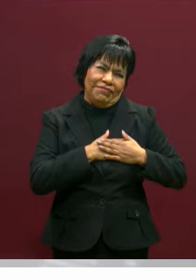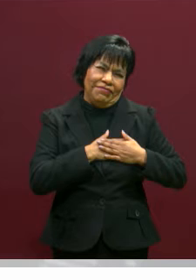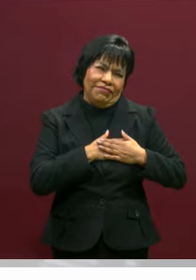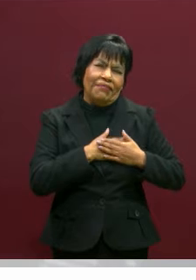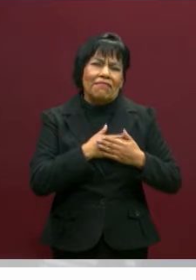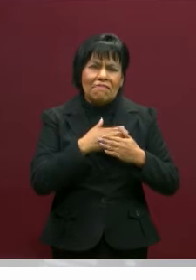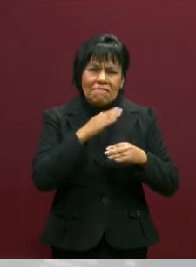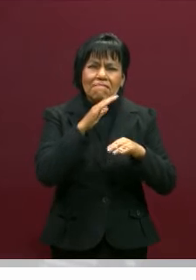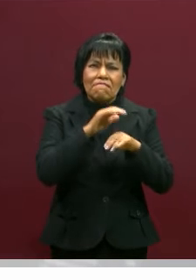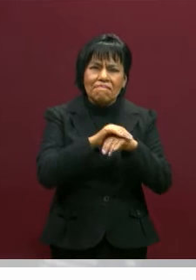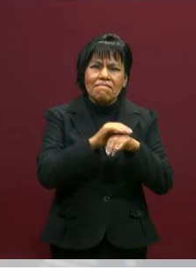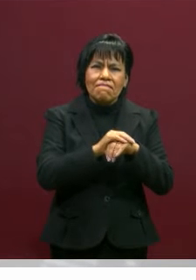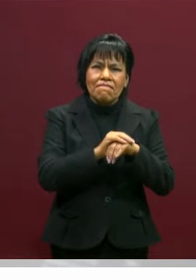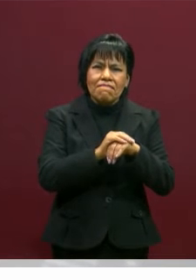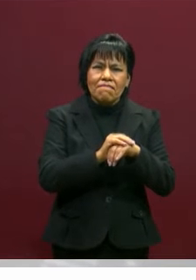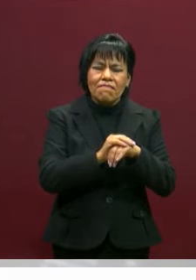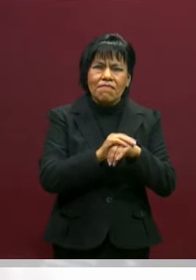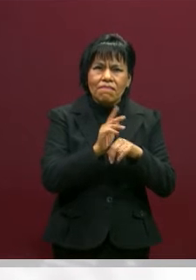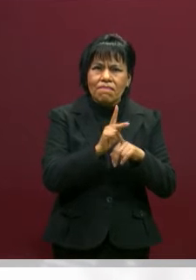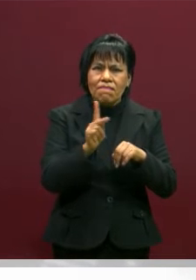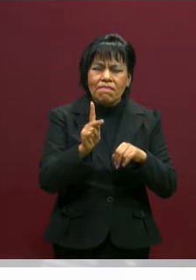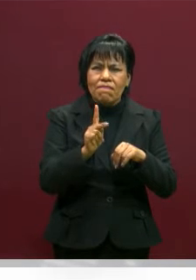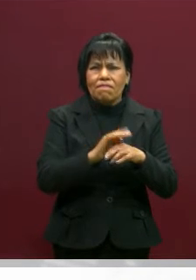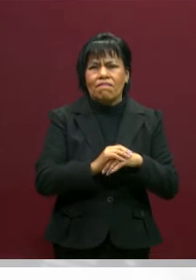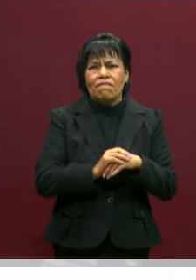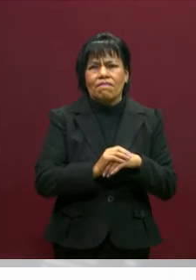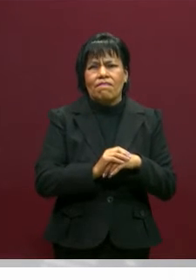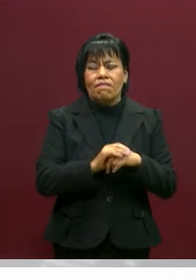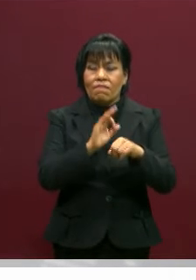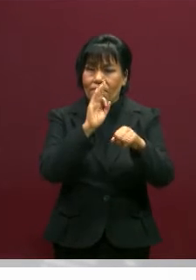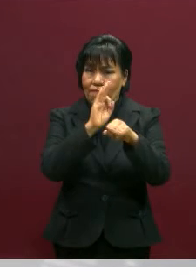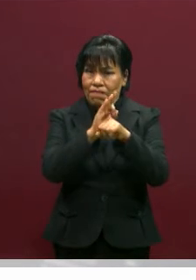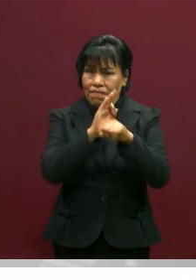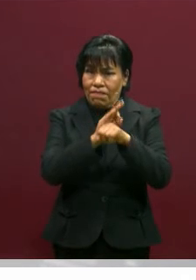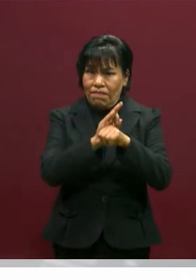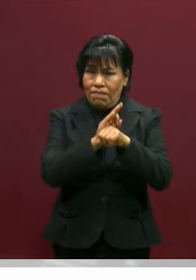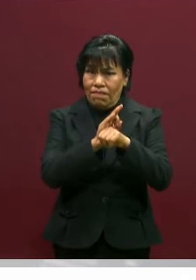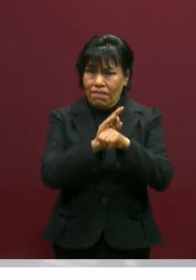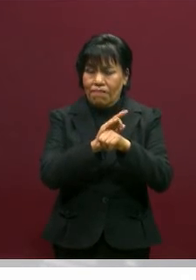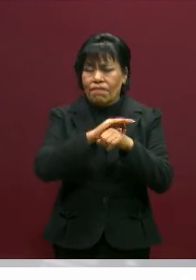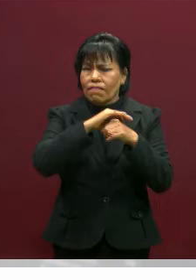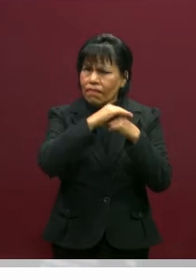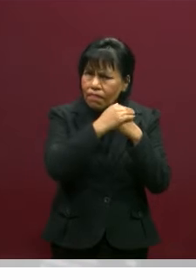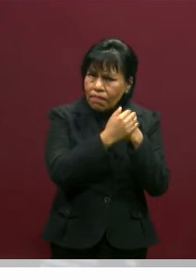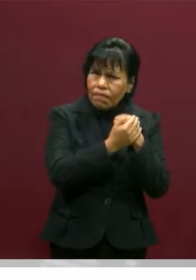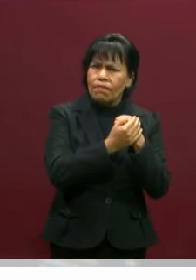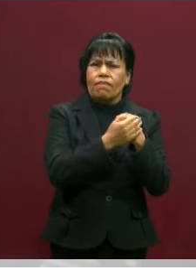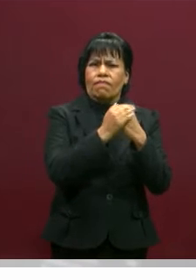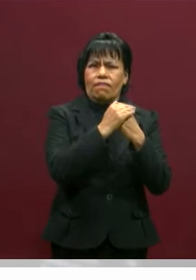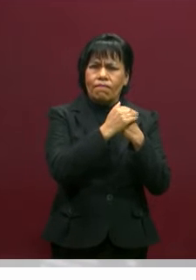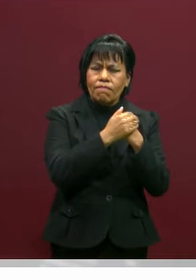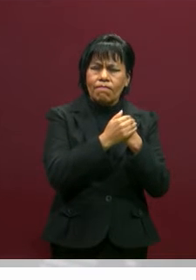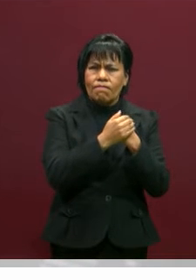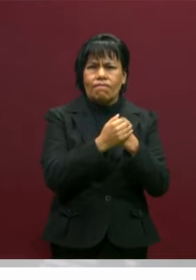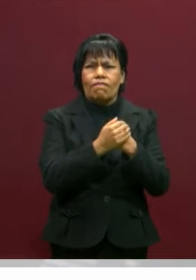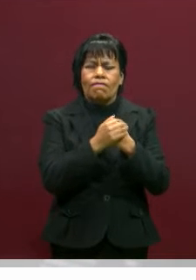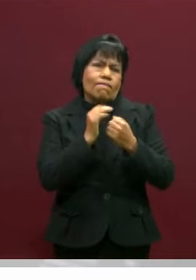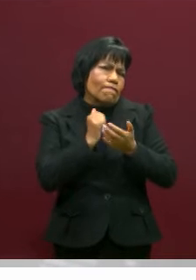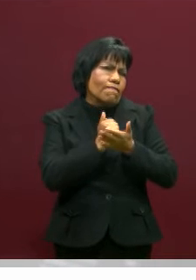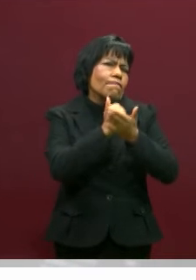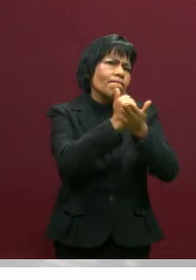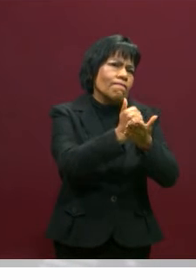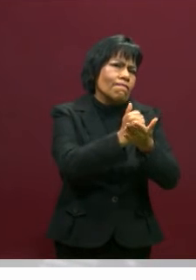amigable, que protege y realiza la caricia esencial, que es el símbolo de una mano extendida,